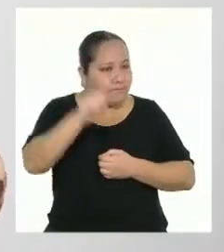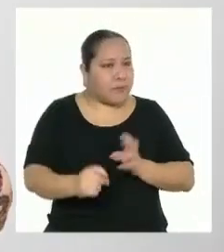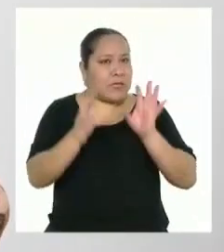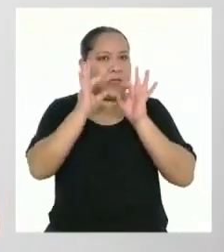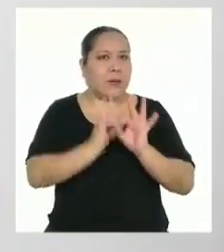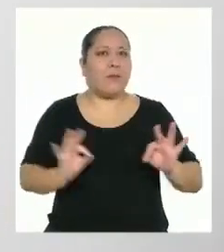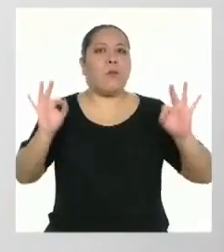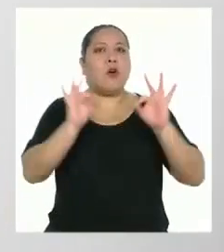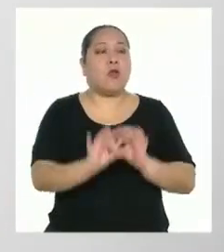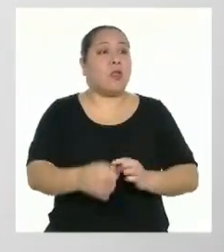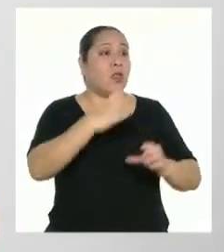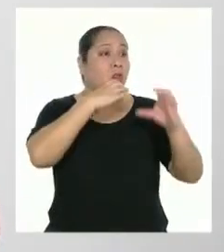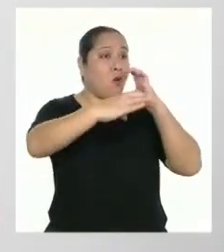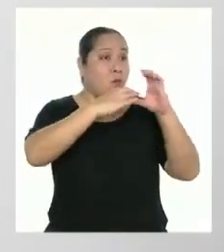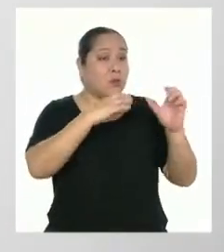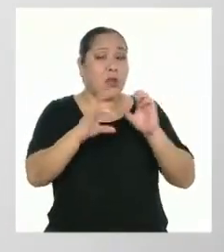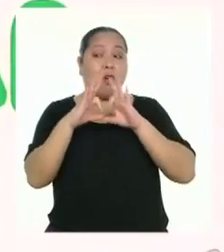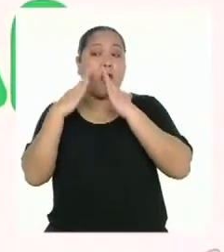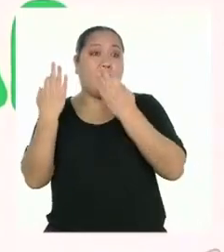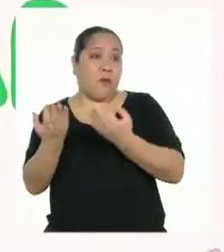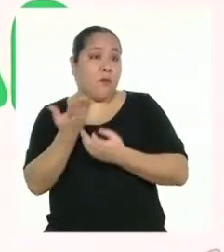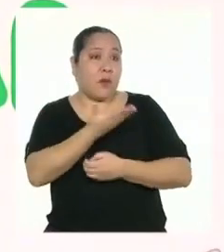dialogar con nuestros familiares.